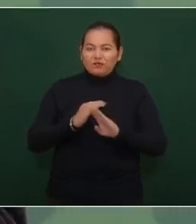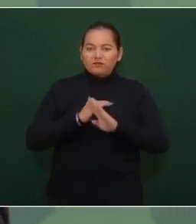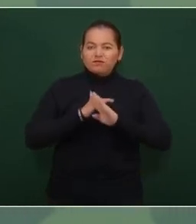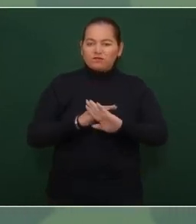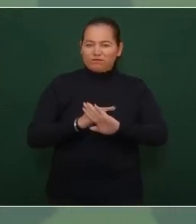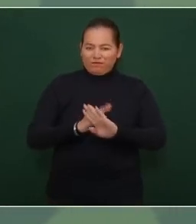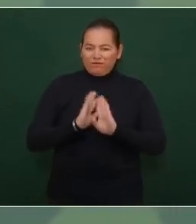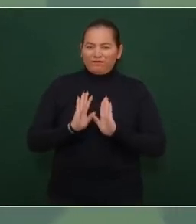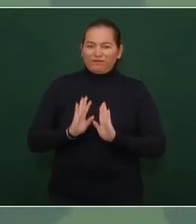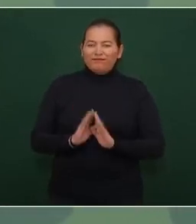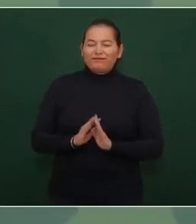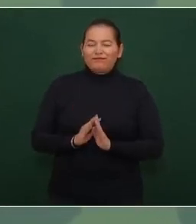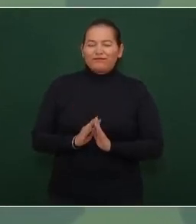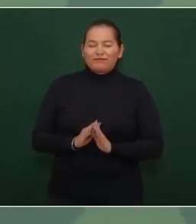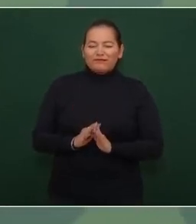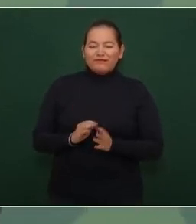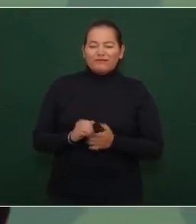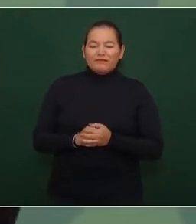pero